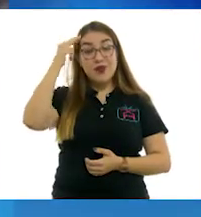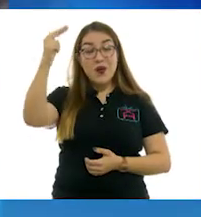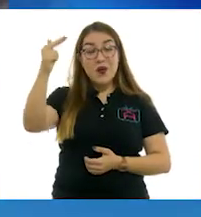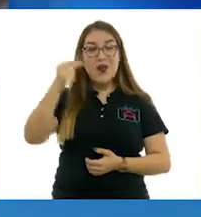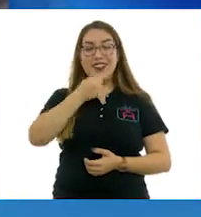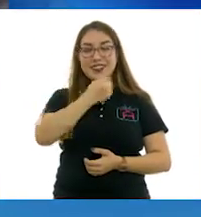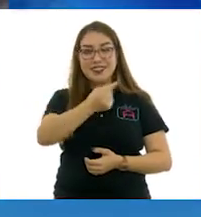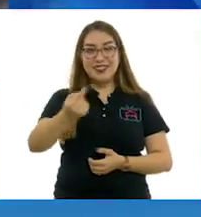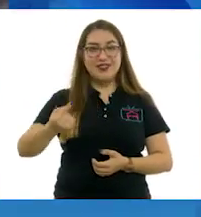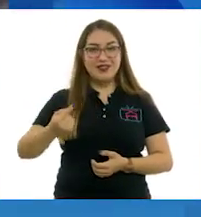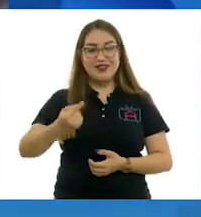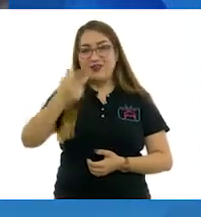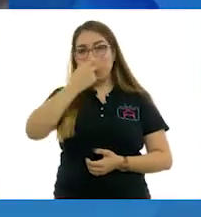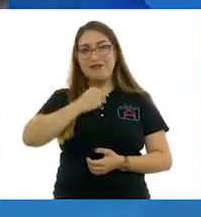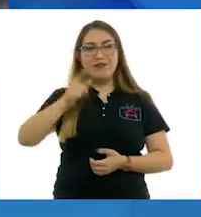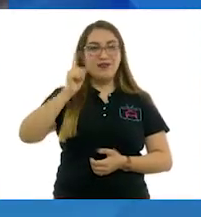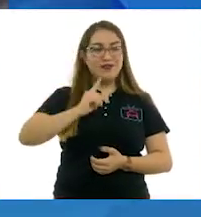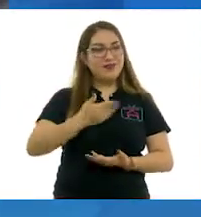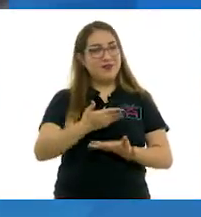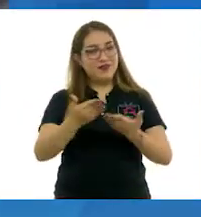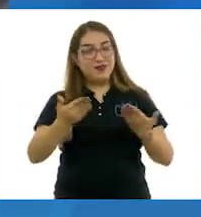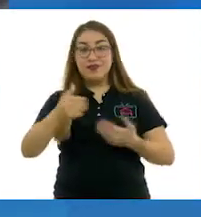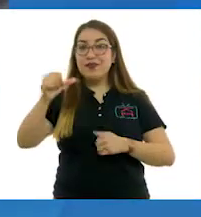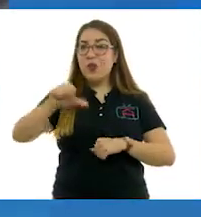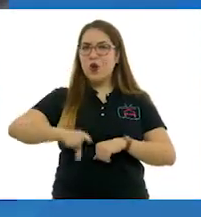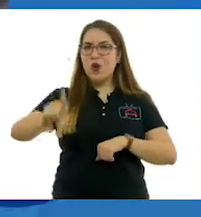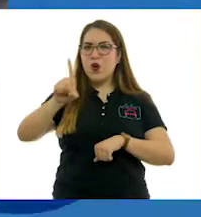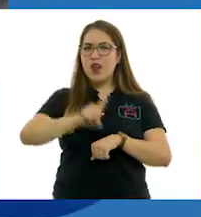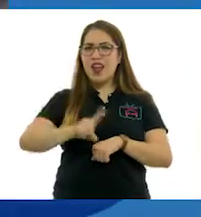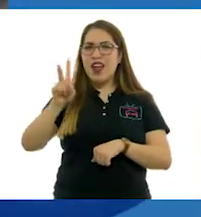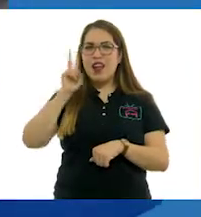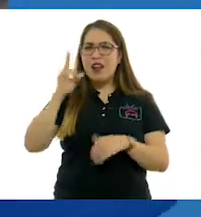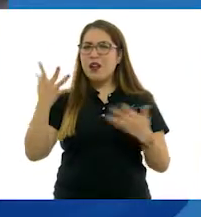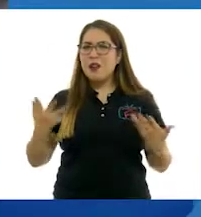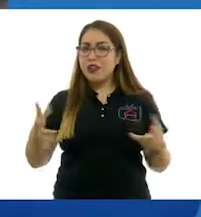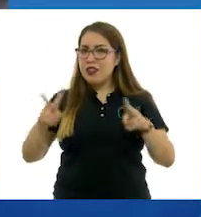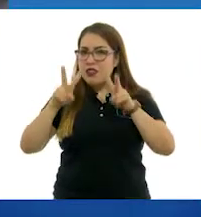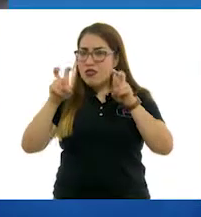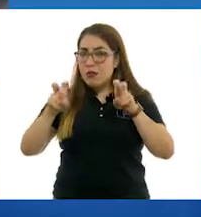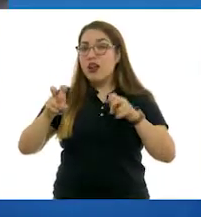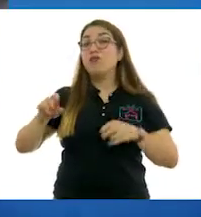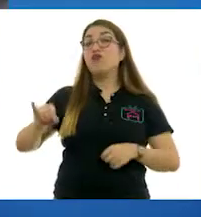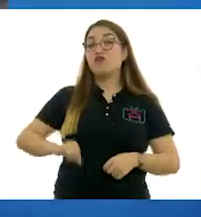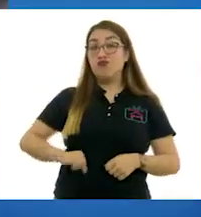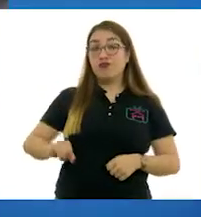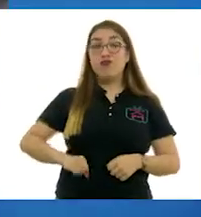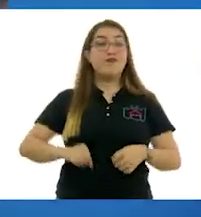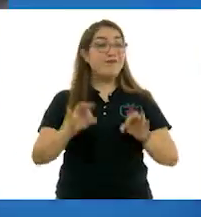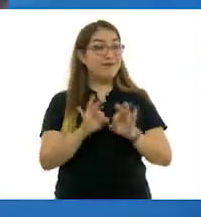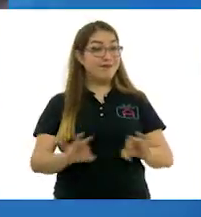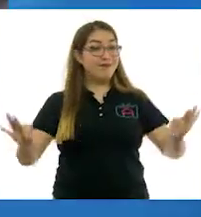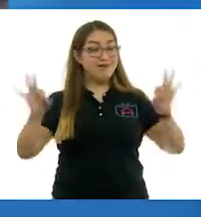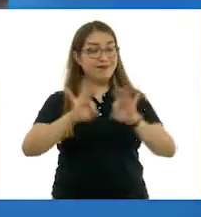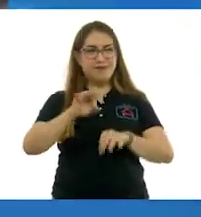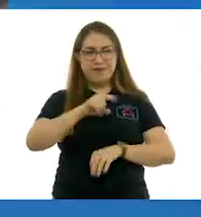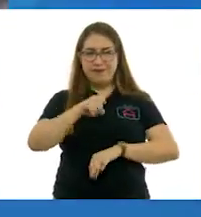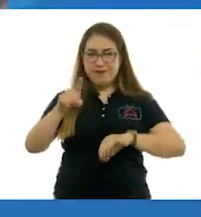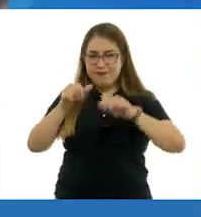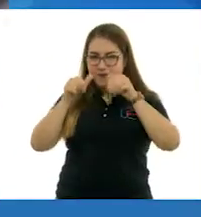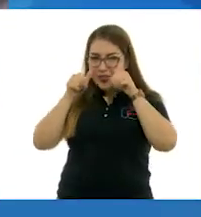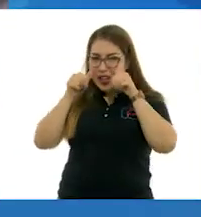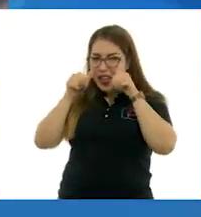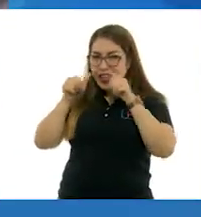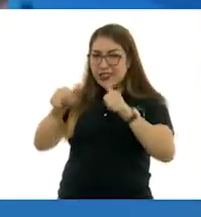Hola, niñas. Hola, niños. El día de hoy vamos a hablar de un tema muy importante. Así que pongan mucha,